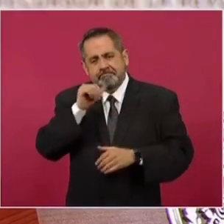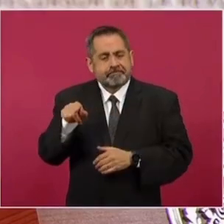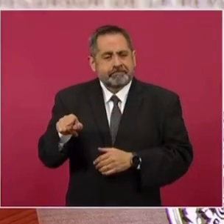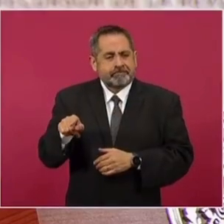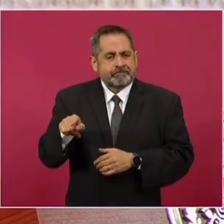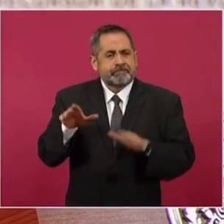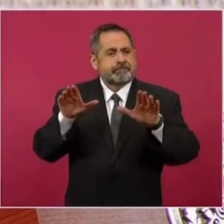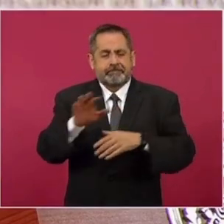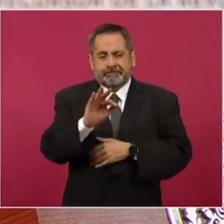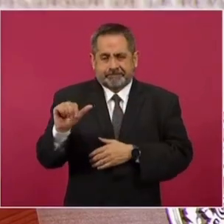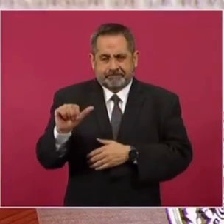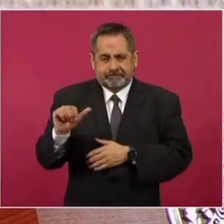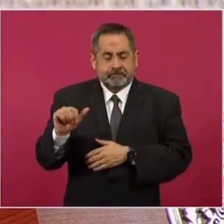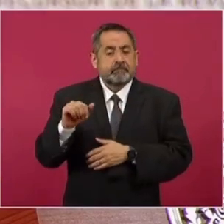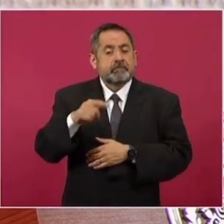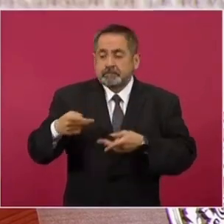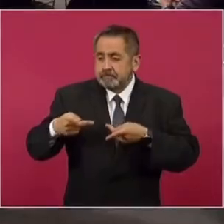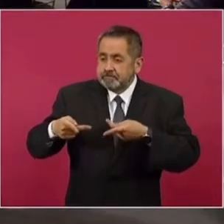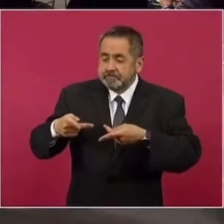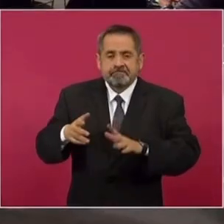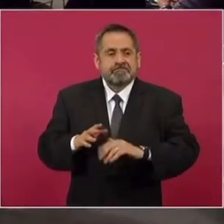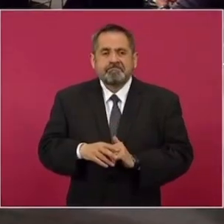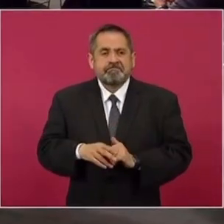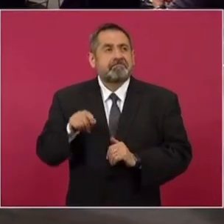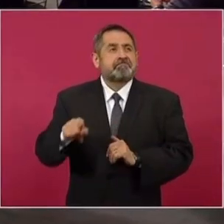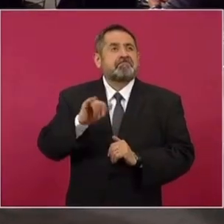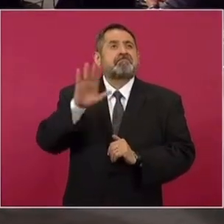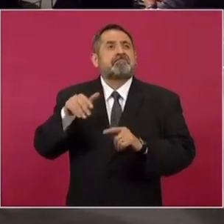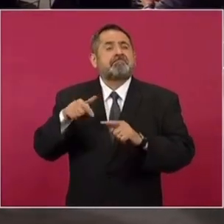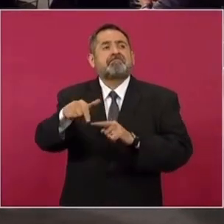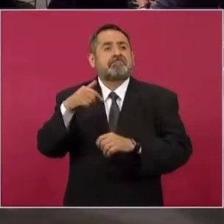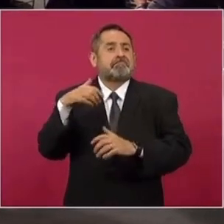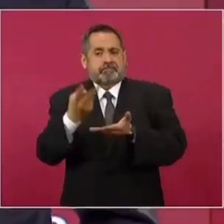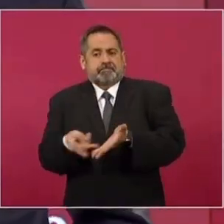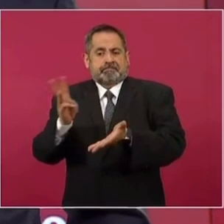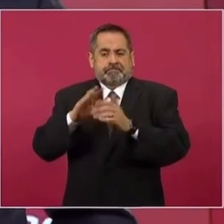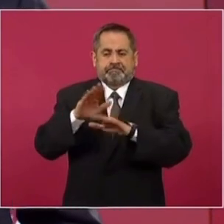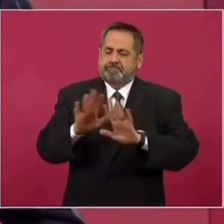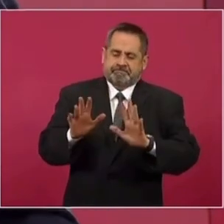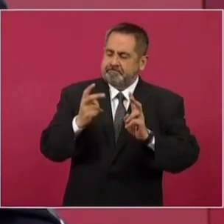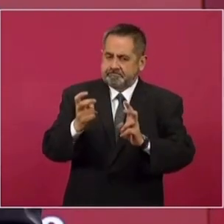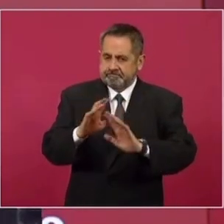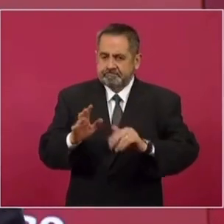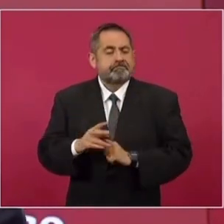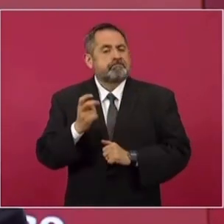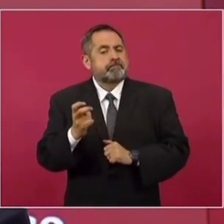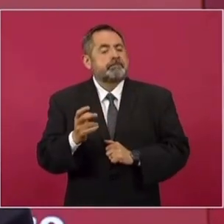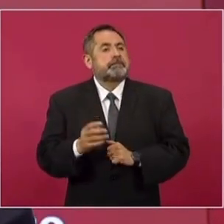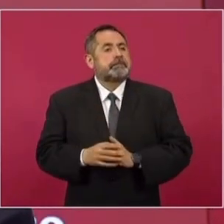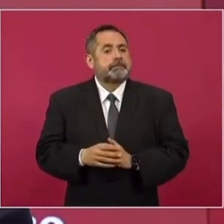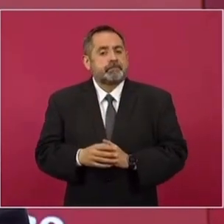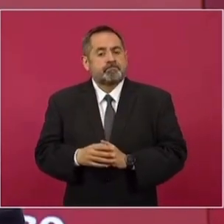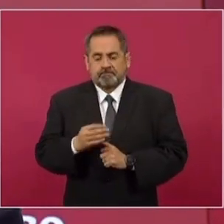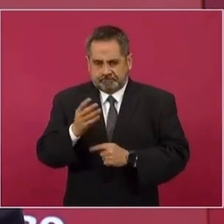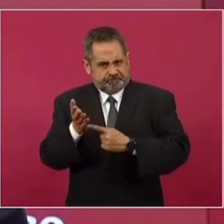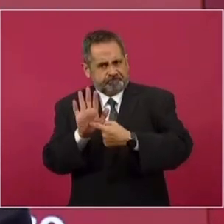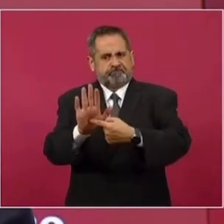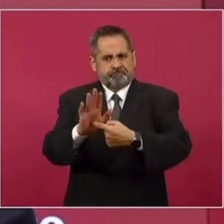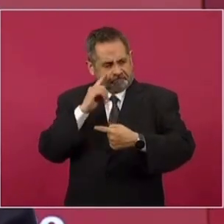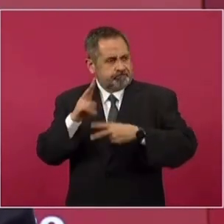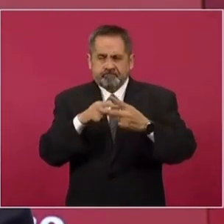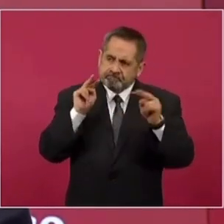Felipe Ángeles. En sus planes estaba para terminarse en el 2025. Entonces, vamos a demostrar